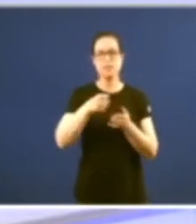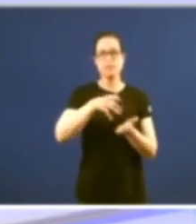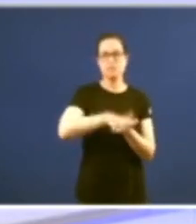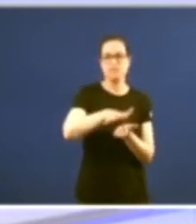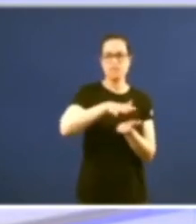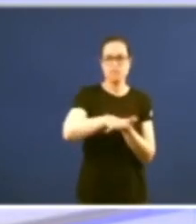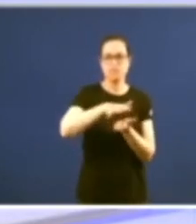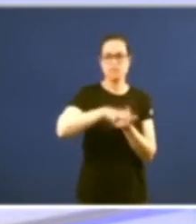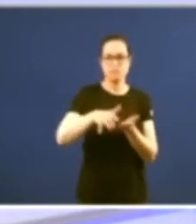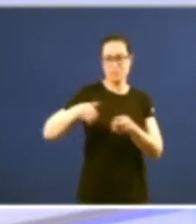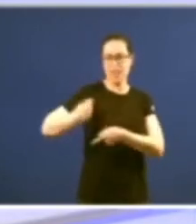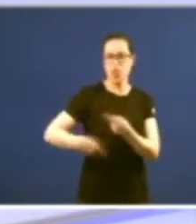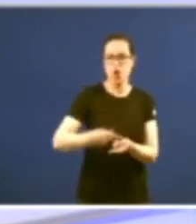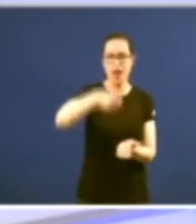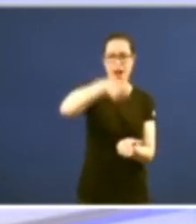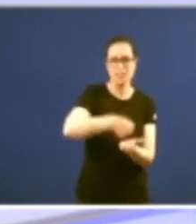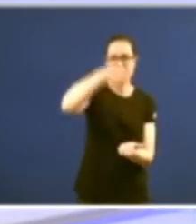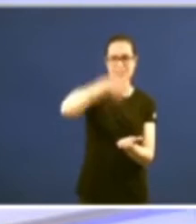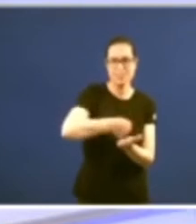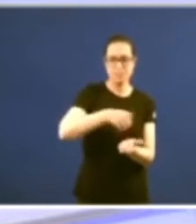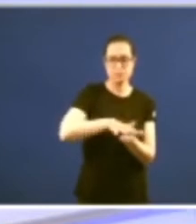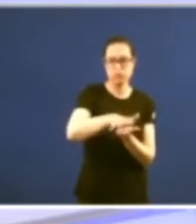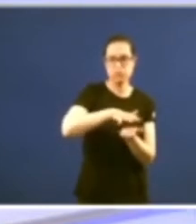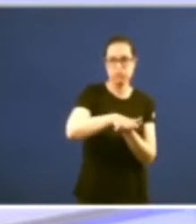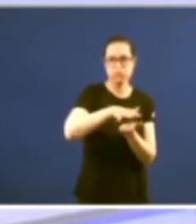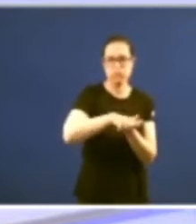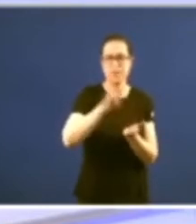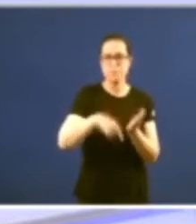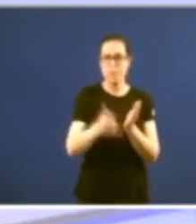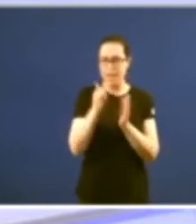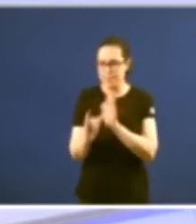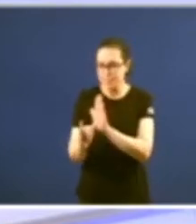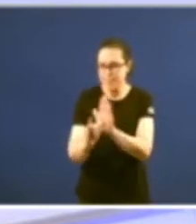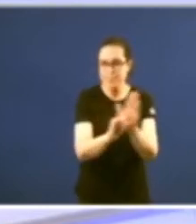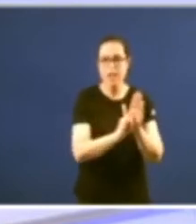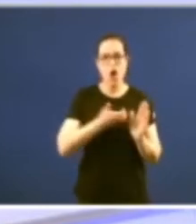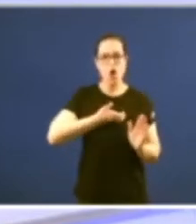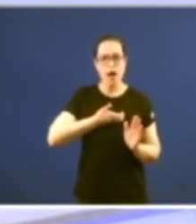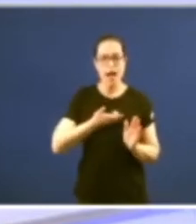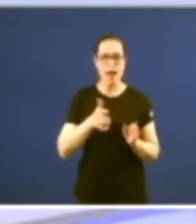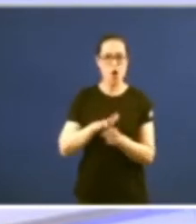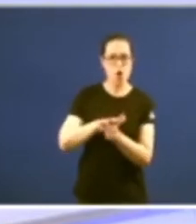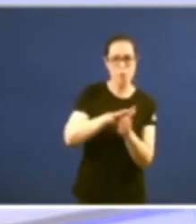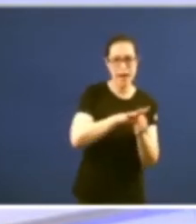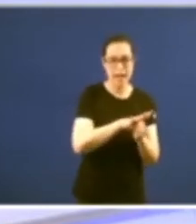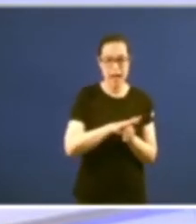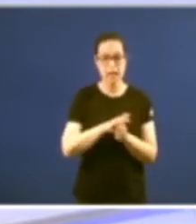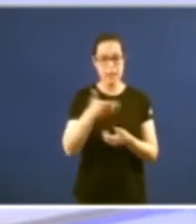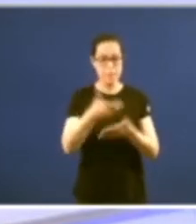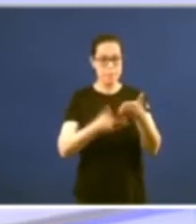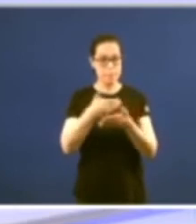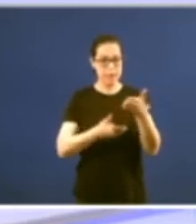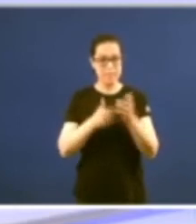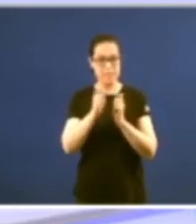acomodada a atender a realidade máis próxima provincial local comarcal a prensa galega da época tivo que afrentara doble